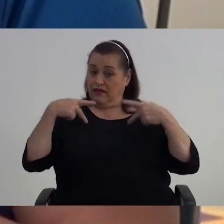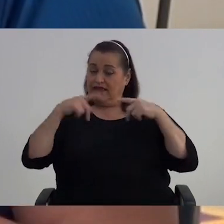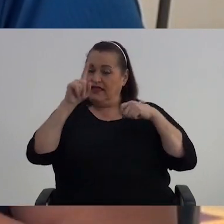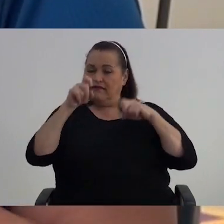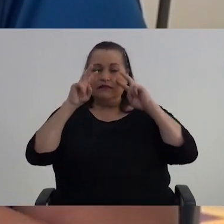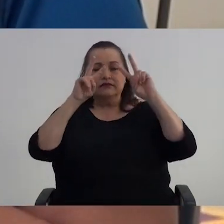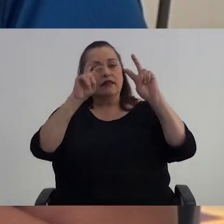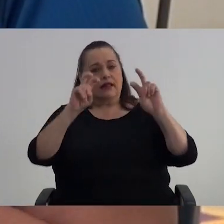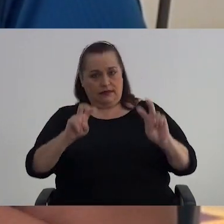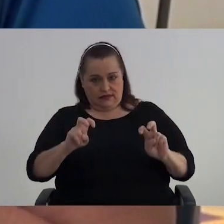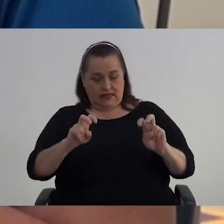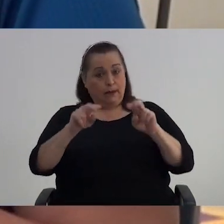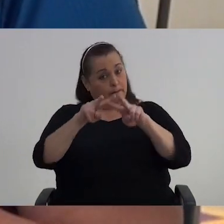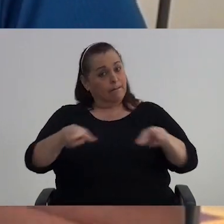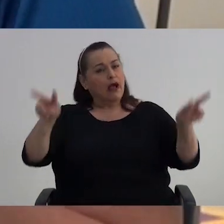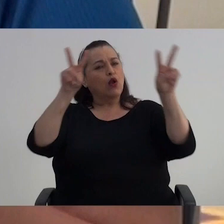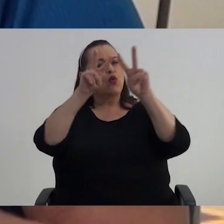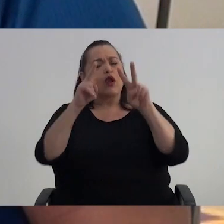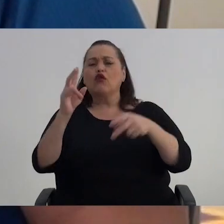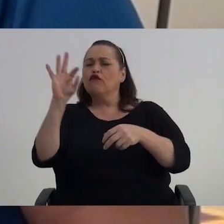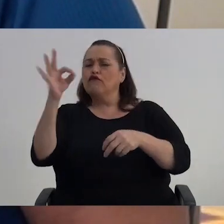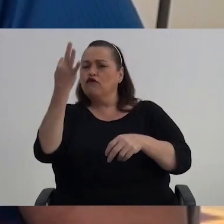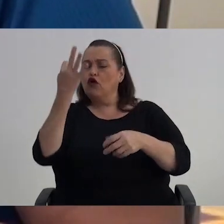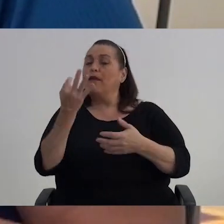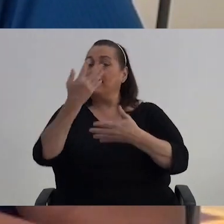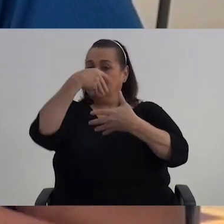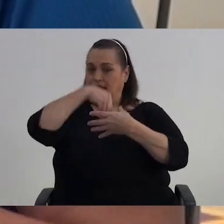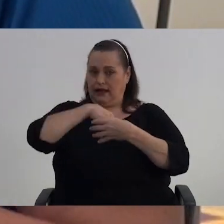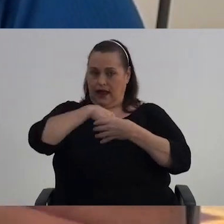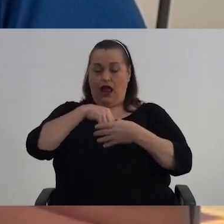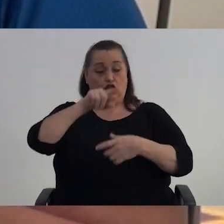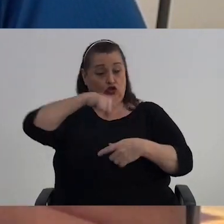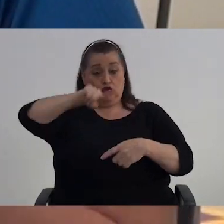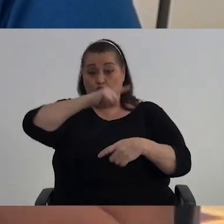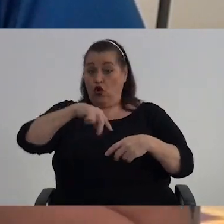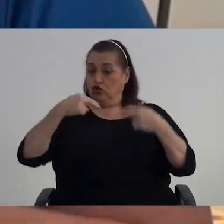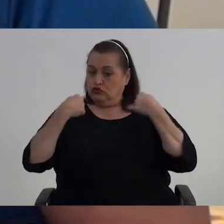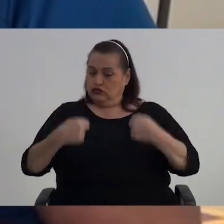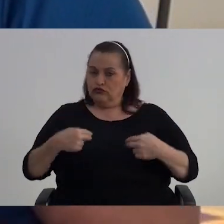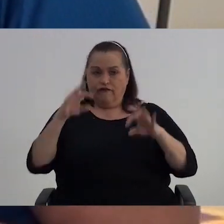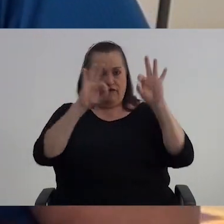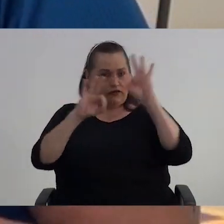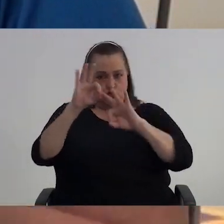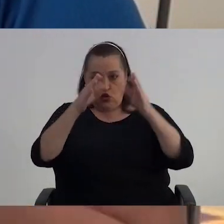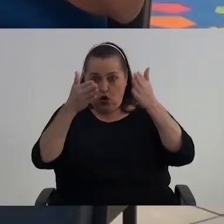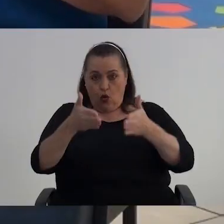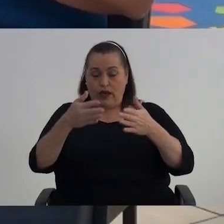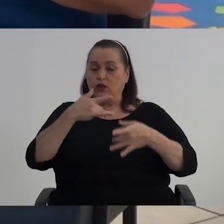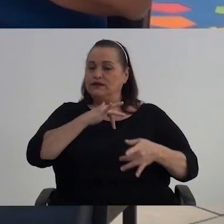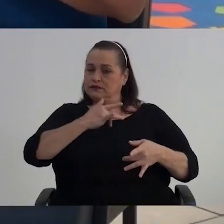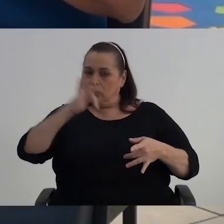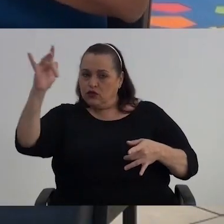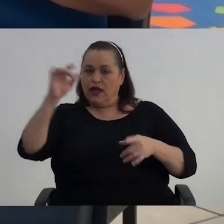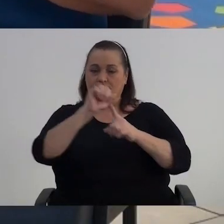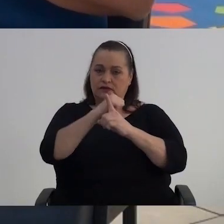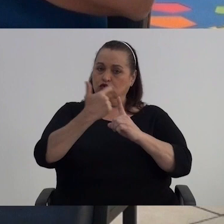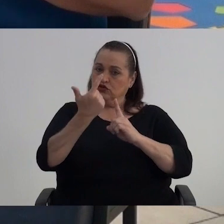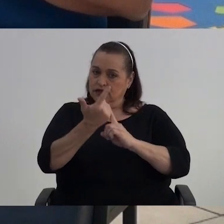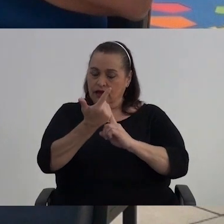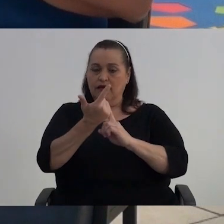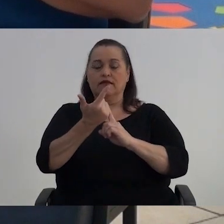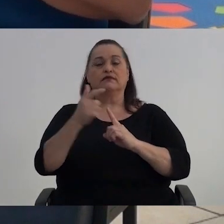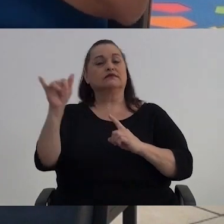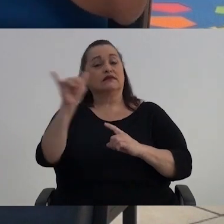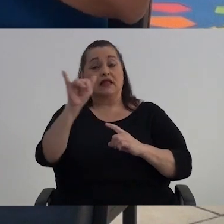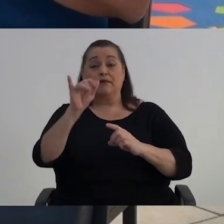analizarlo y valorarlo de forma integral ¿Verdad? Somos seres no solo fisiológicos sino espirituales, sociales